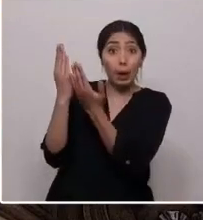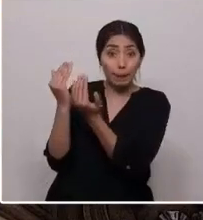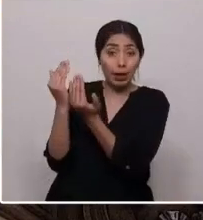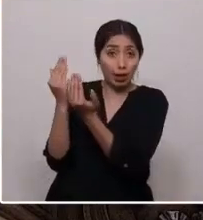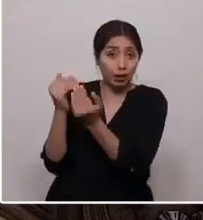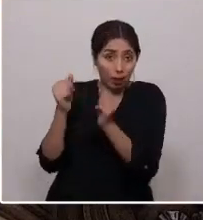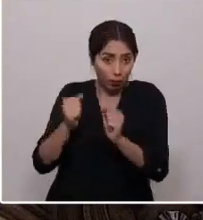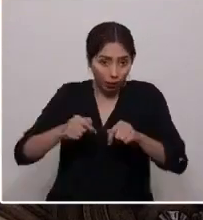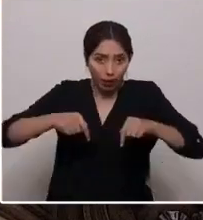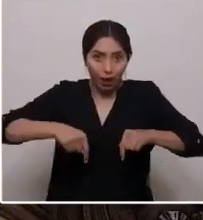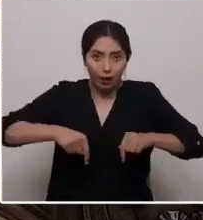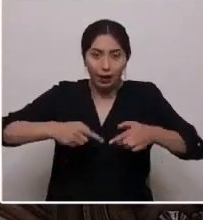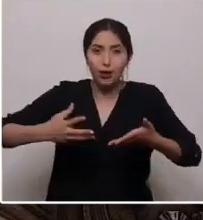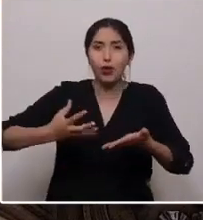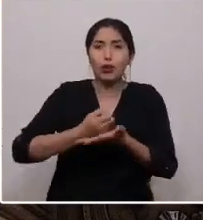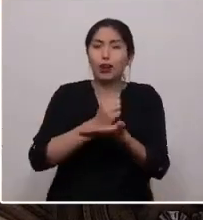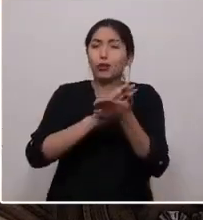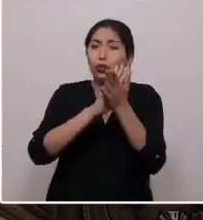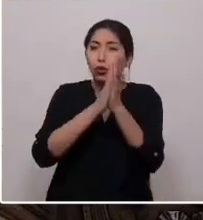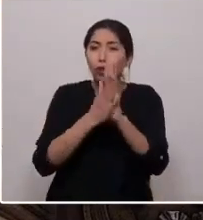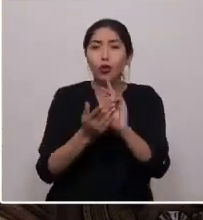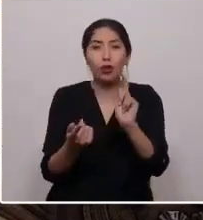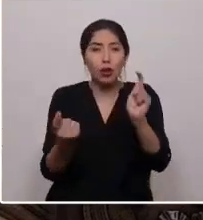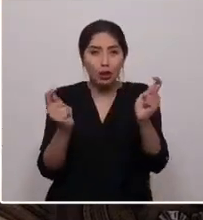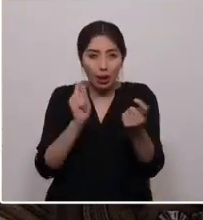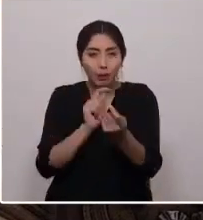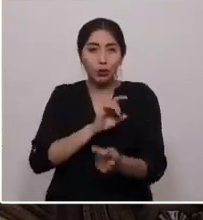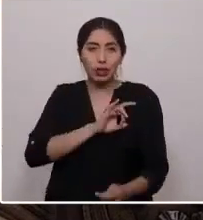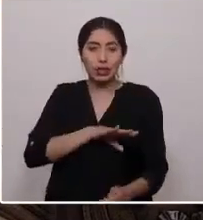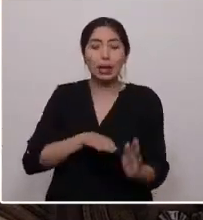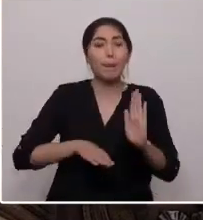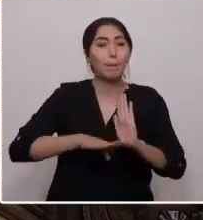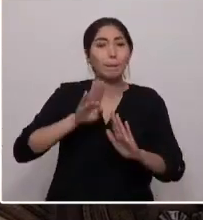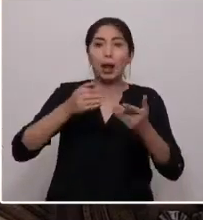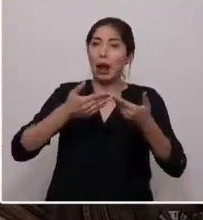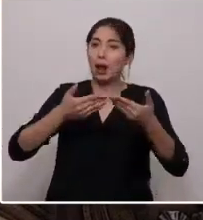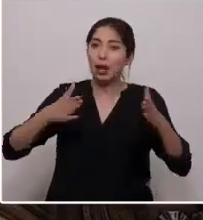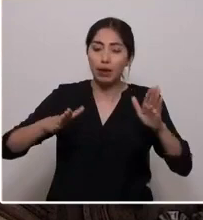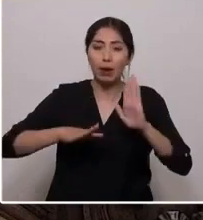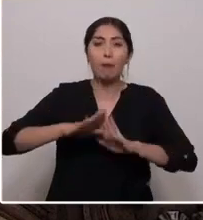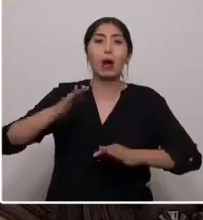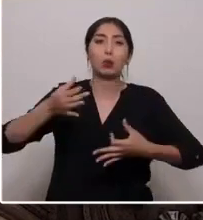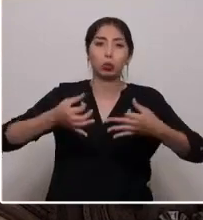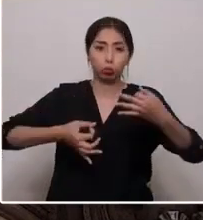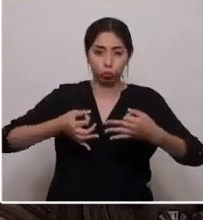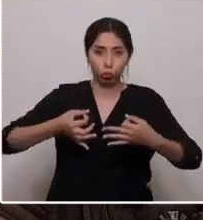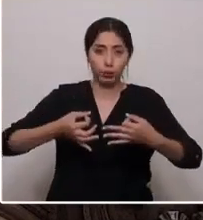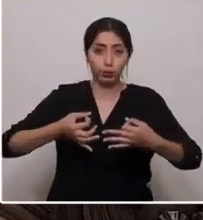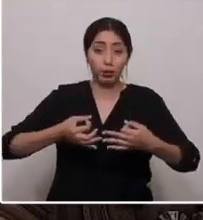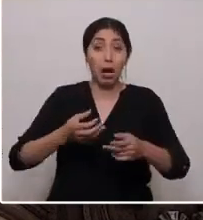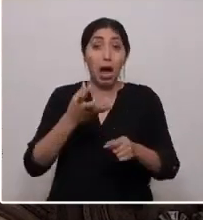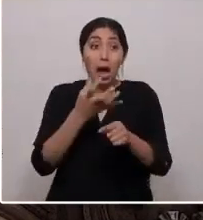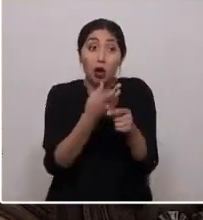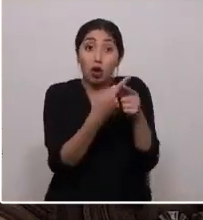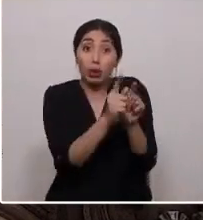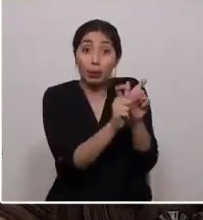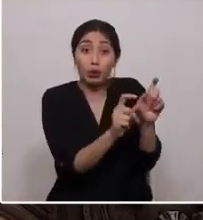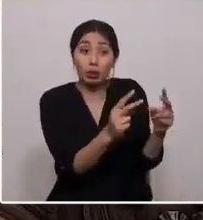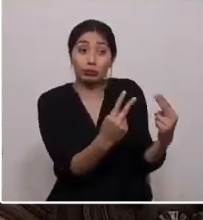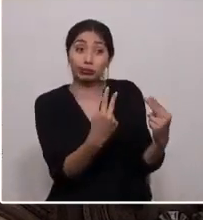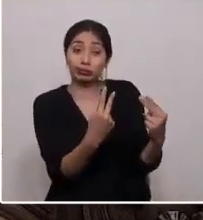los cambios que nos lleven a un Chile más libre, y más justo, pero hay otros que miran con una algítima